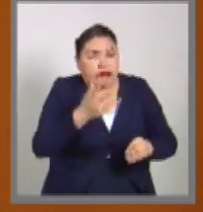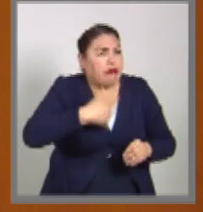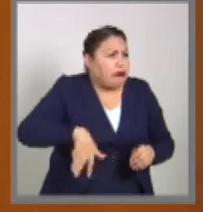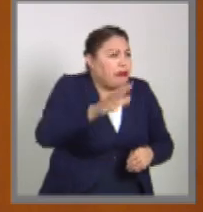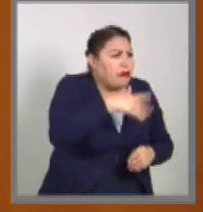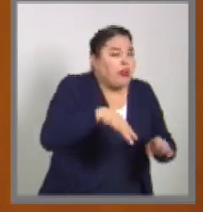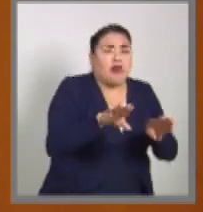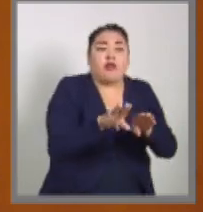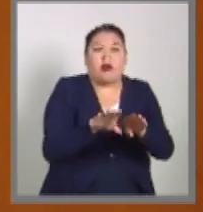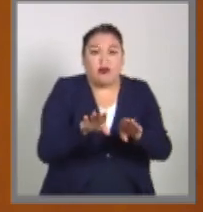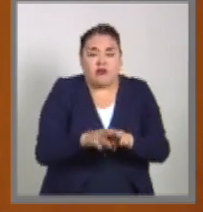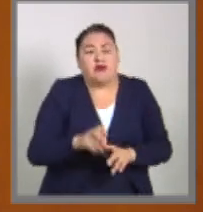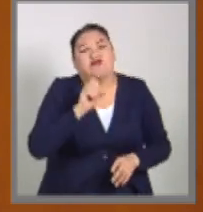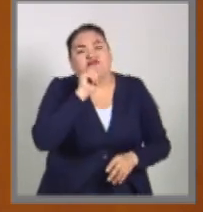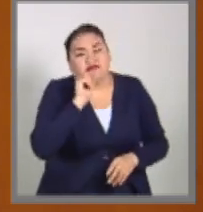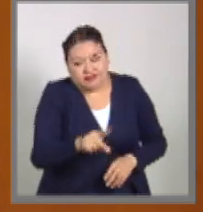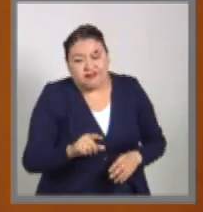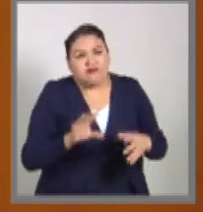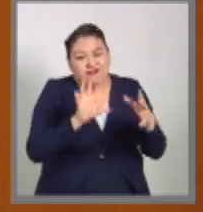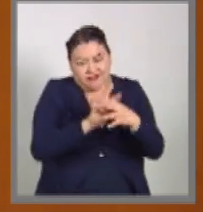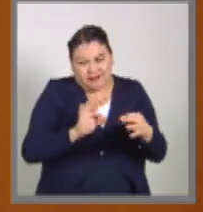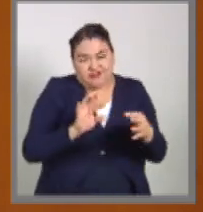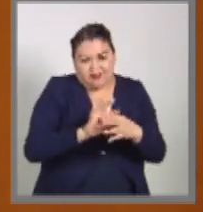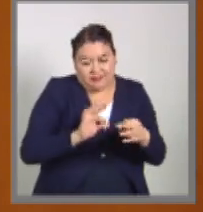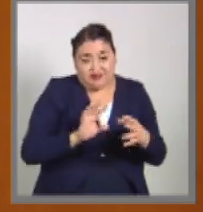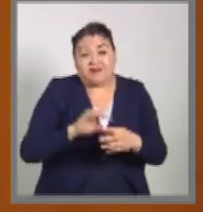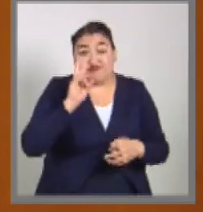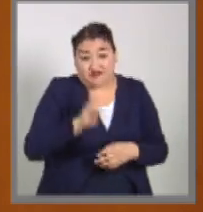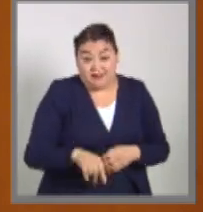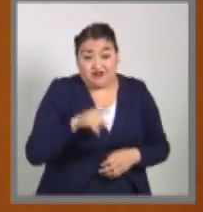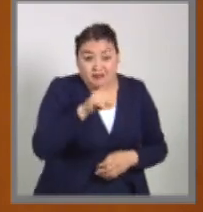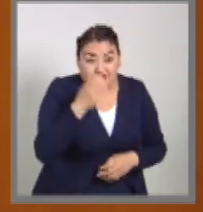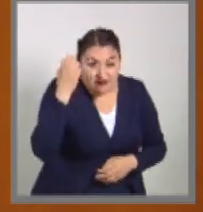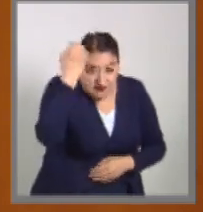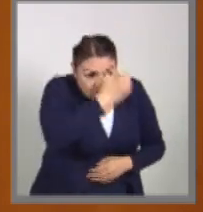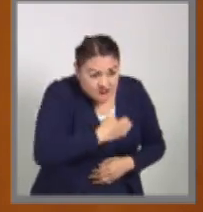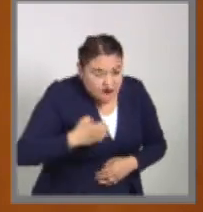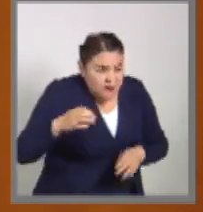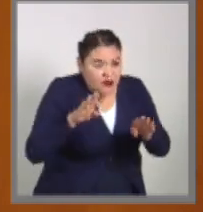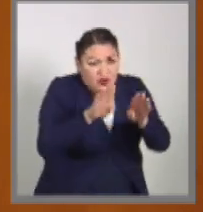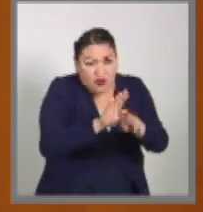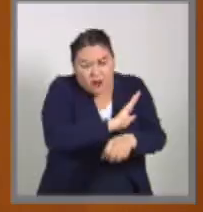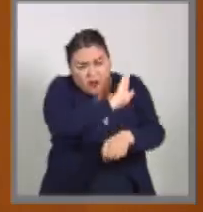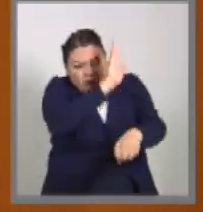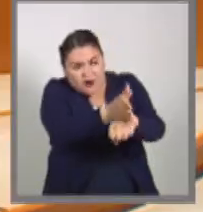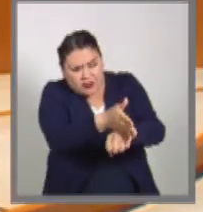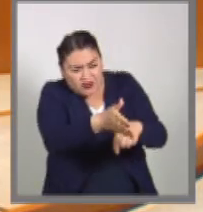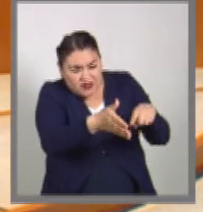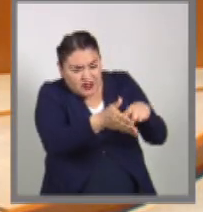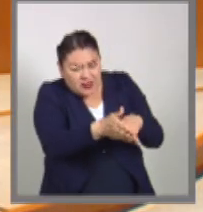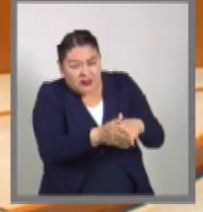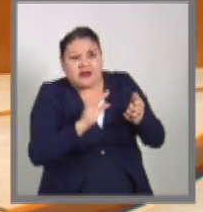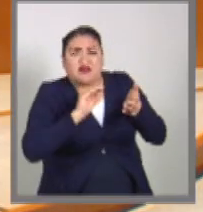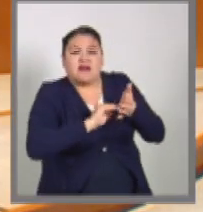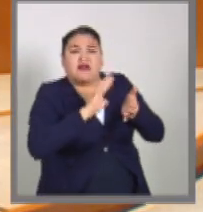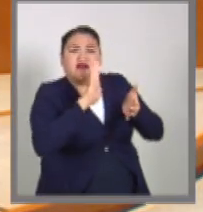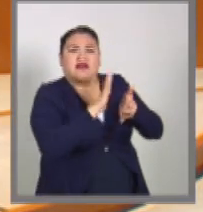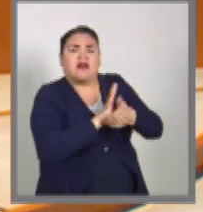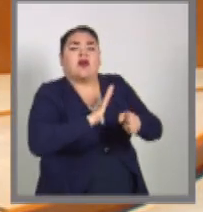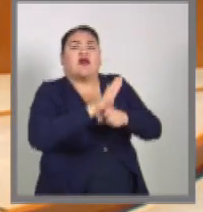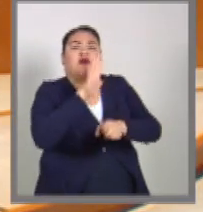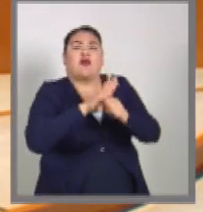lograr definir con toda puntualidad la tipificación del delito penal de desaparición forzada